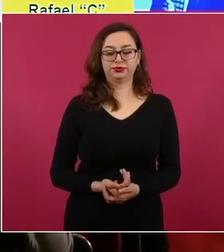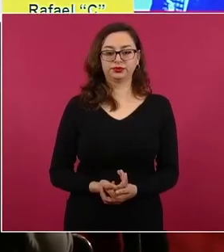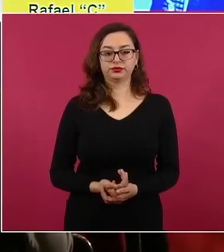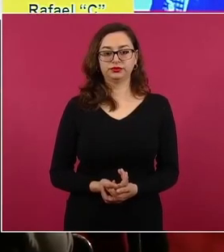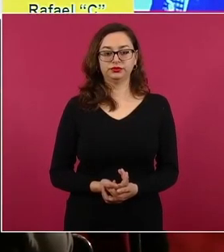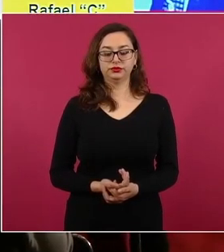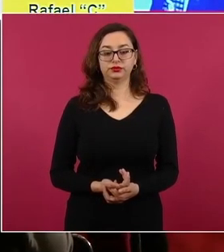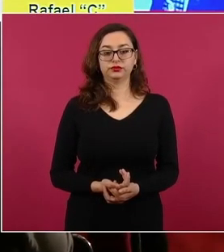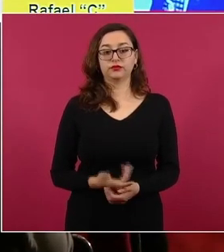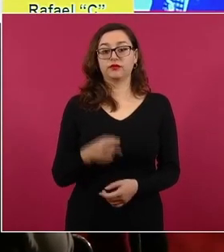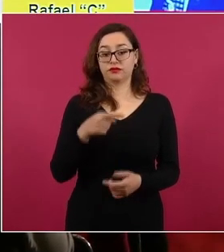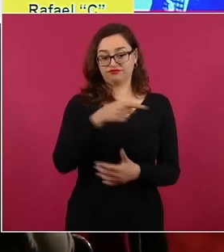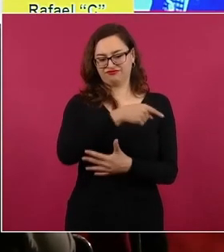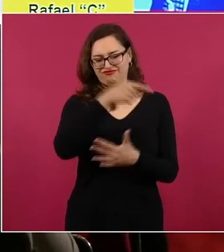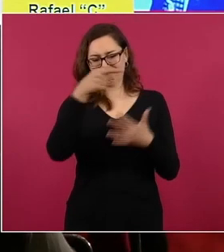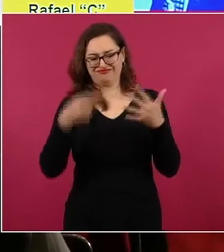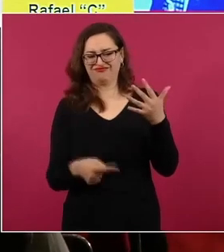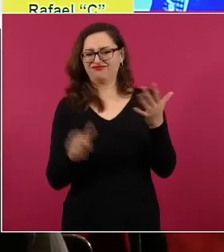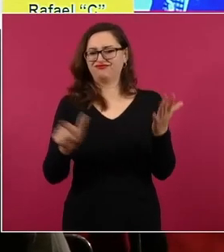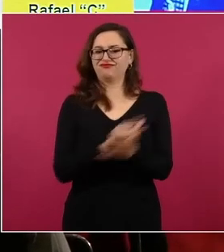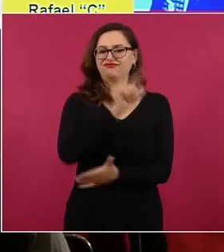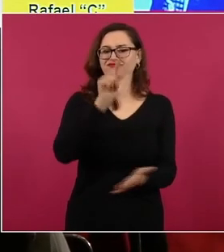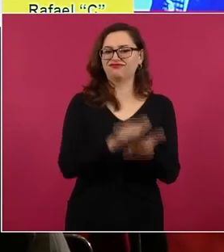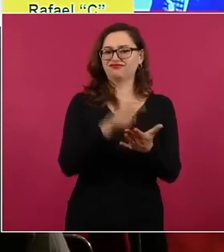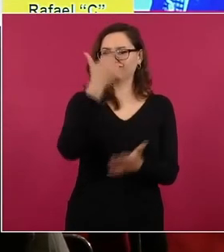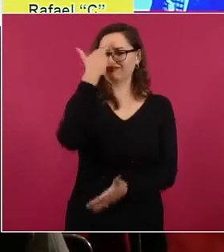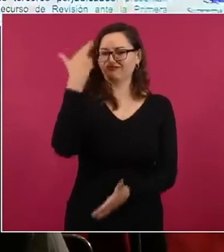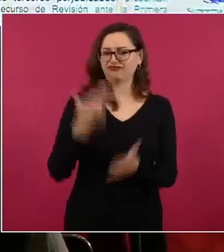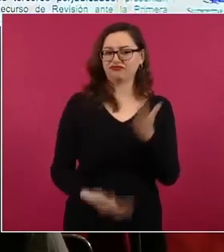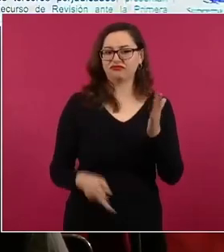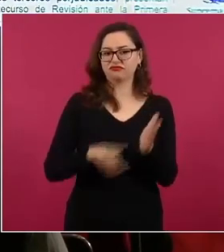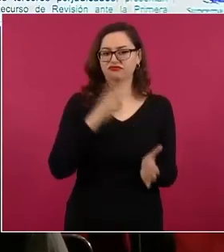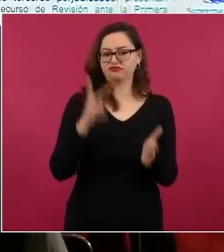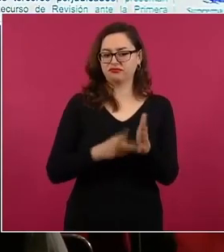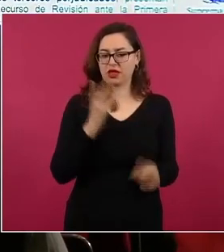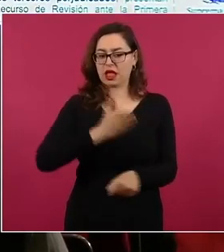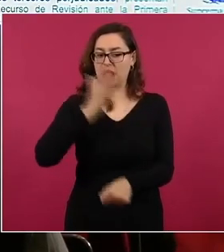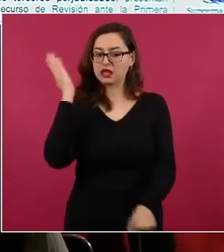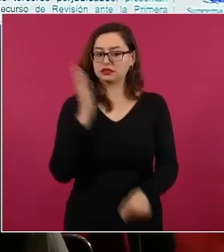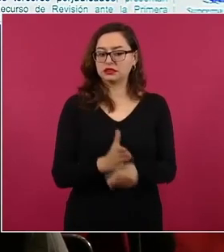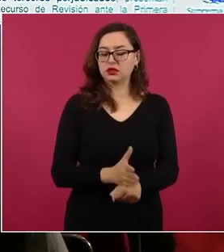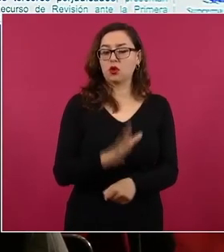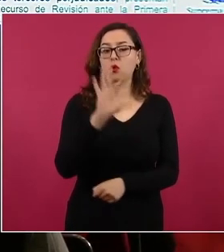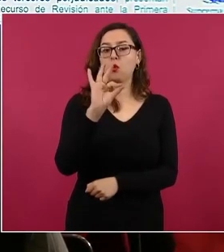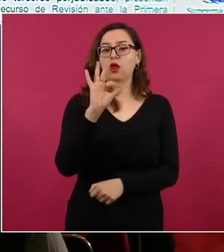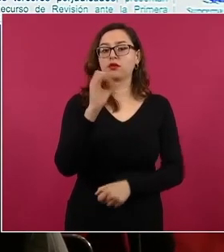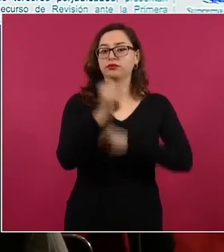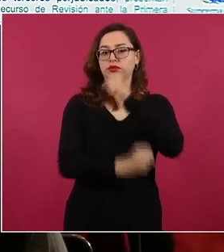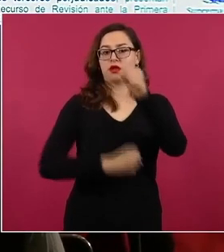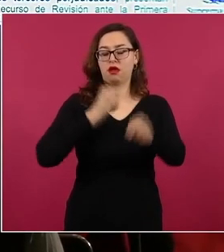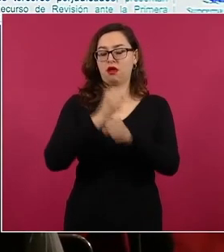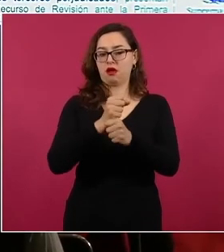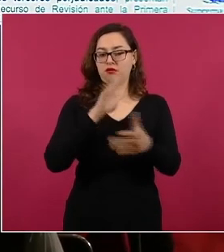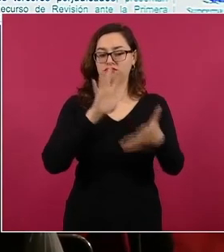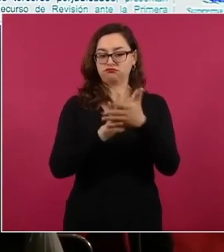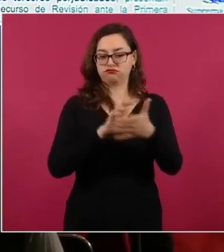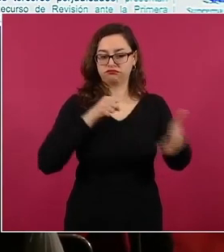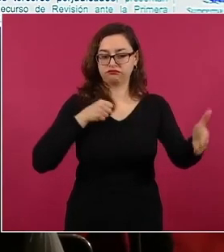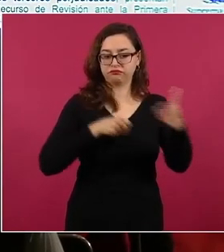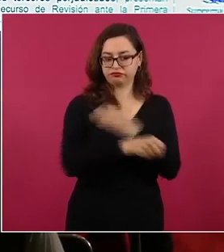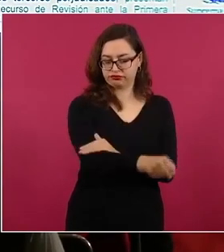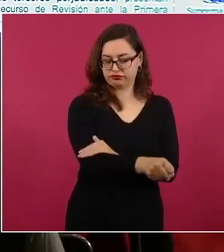juez cuarto de distrito en materia penal en Jalisco. Siguiente. La defensa de Rafael